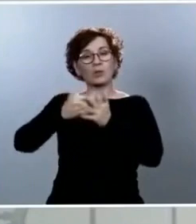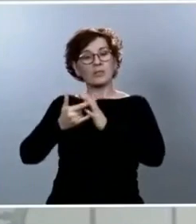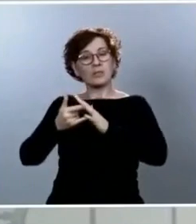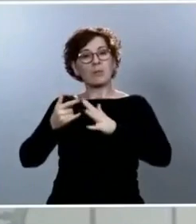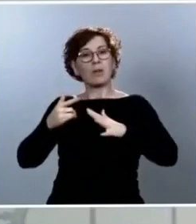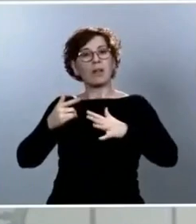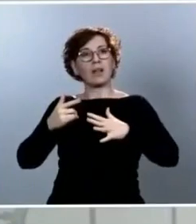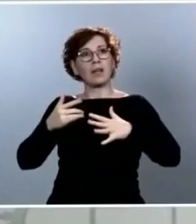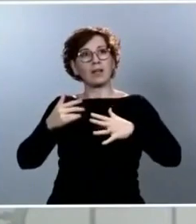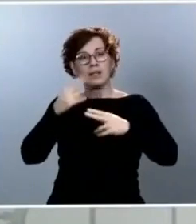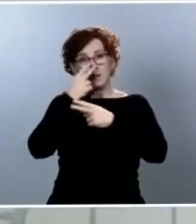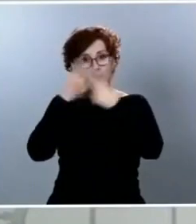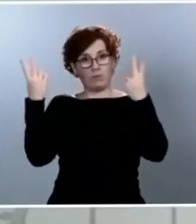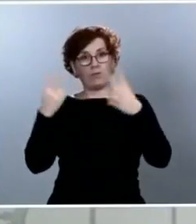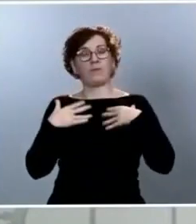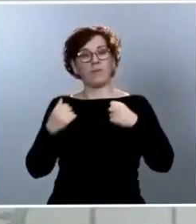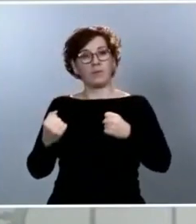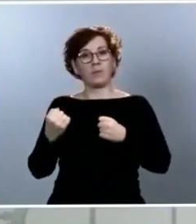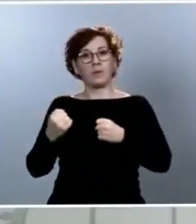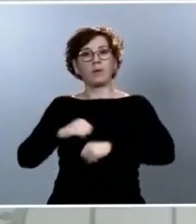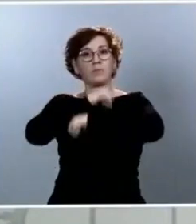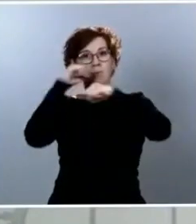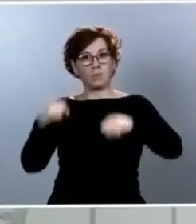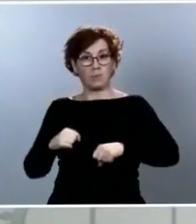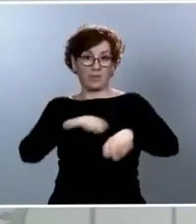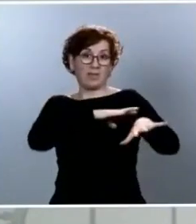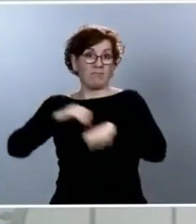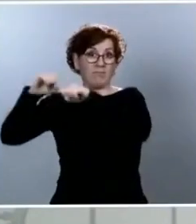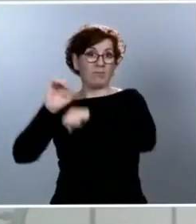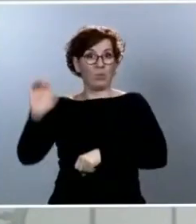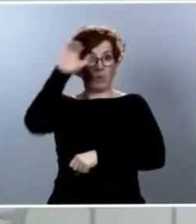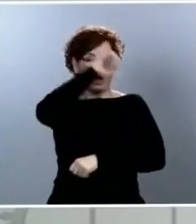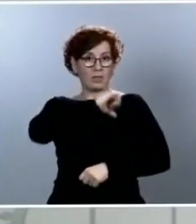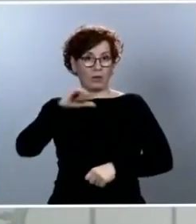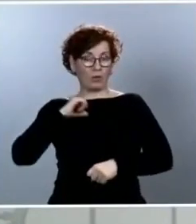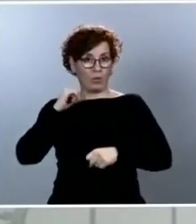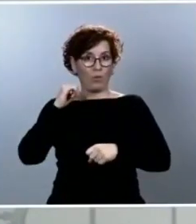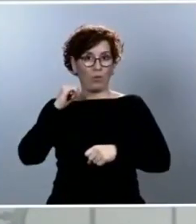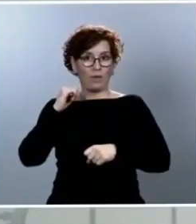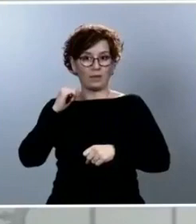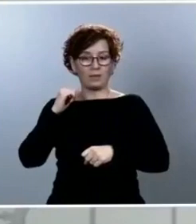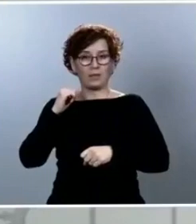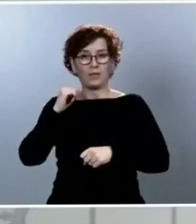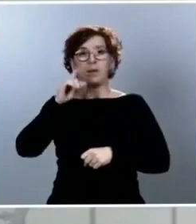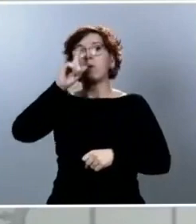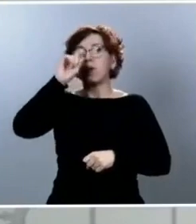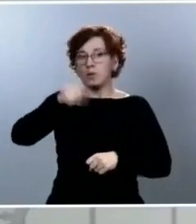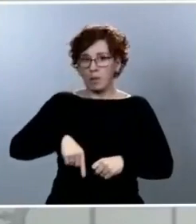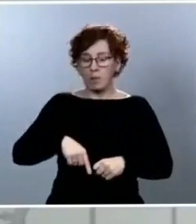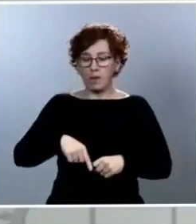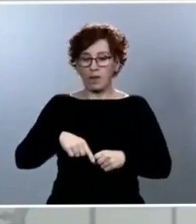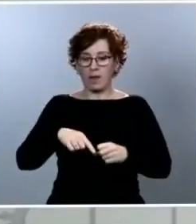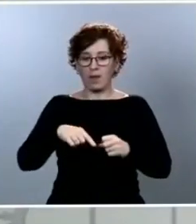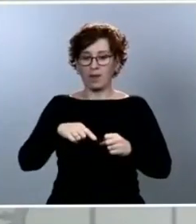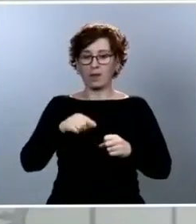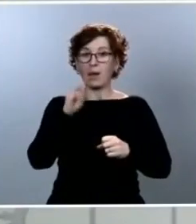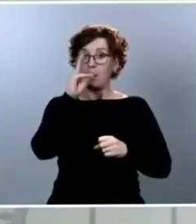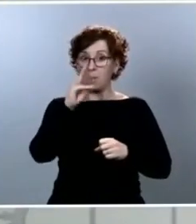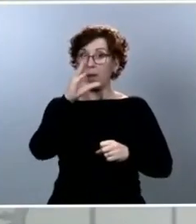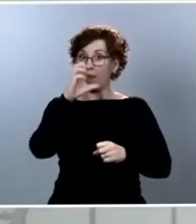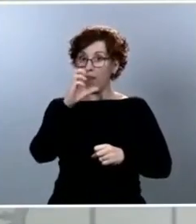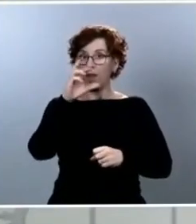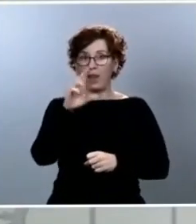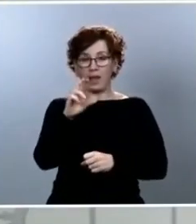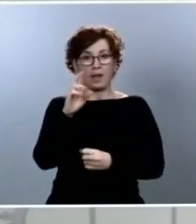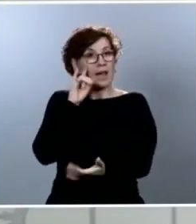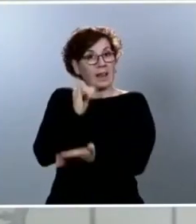comunidades autónomas. También, lógicamente, el desarrollo y la ejecución de PCRs que podamos hacer a los